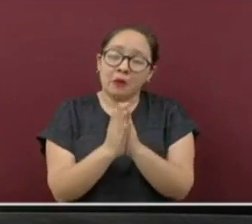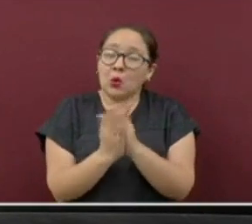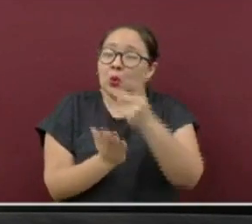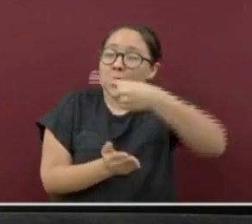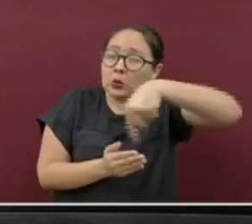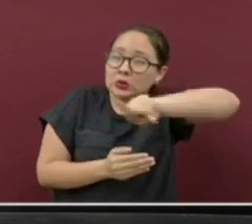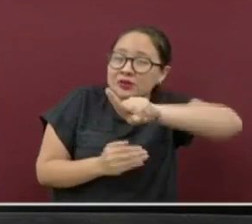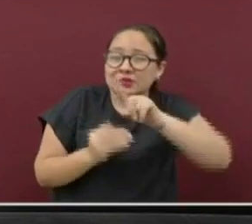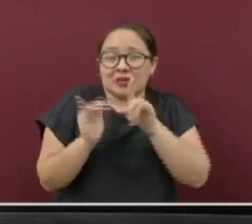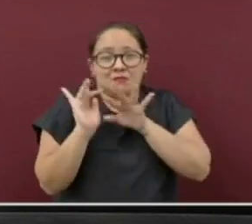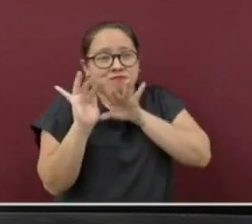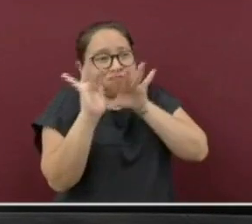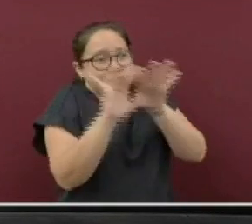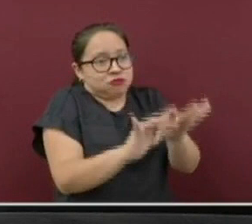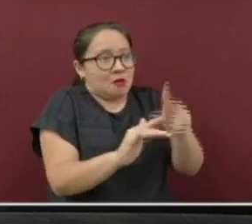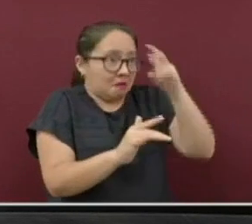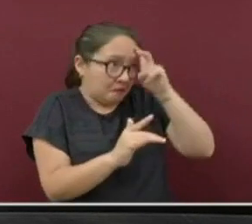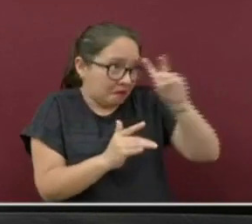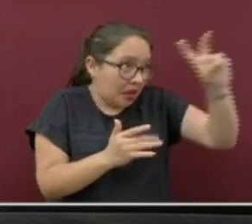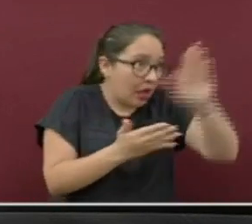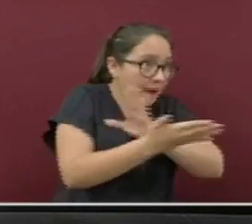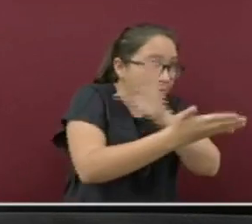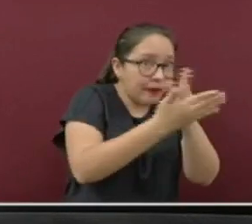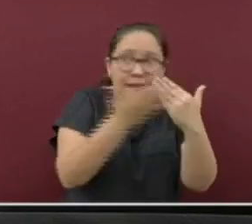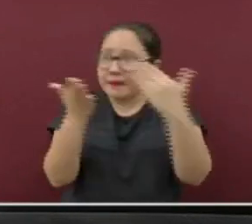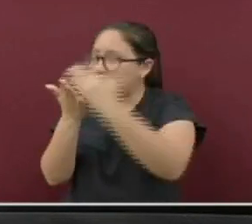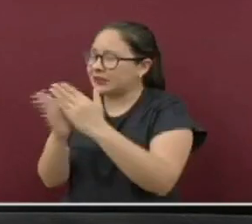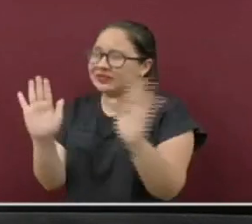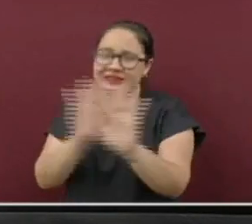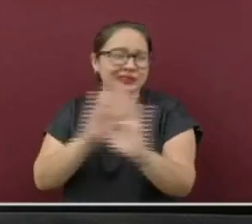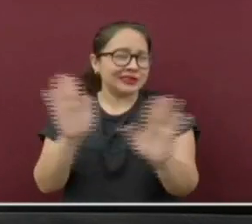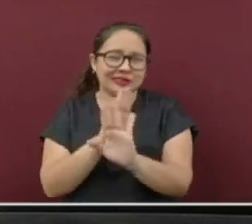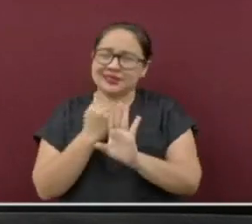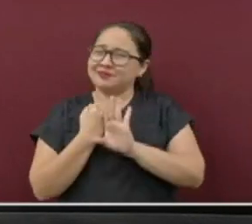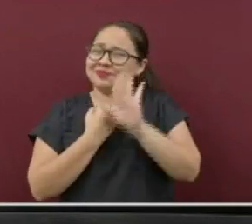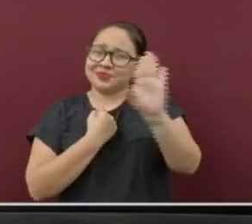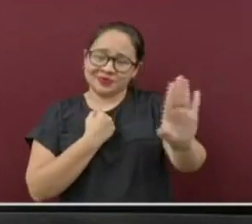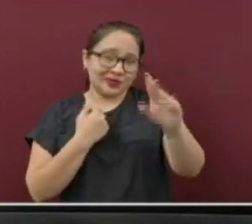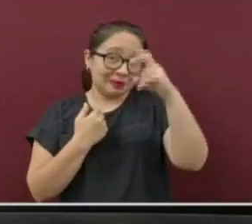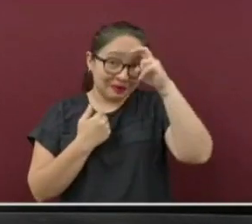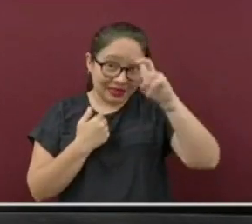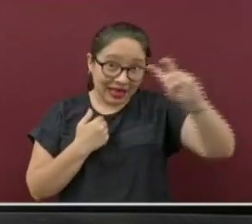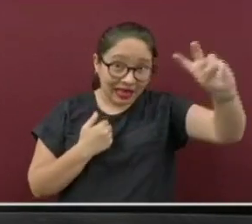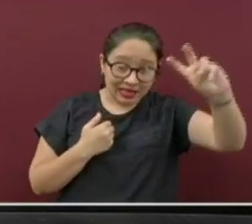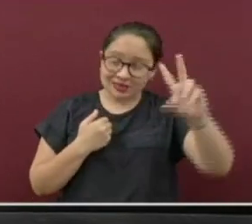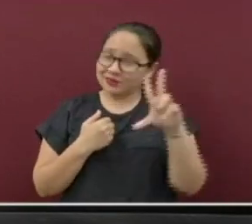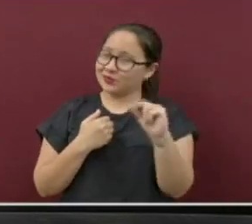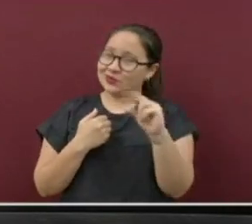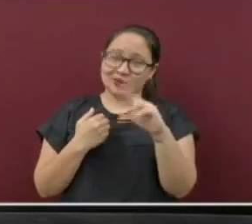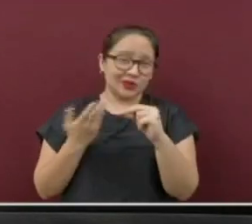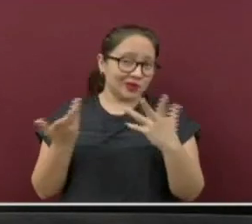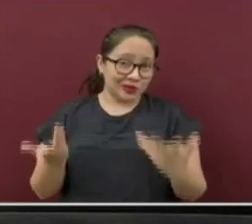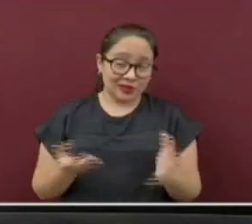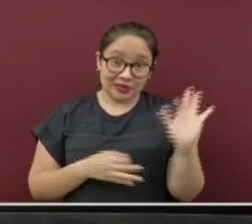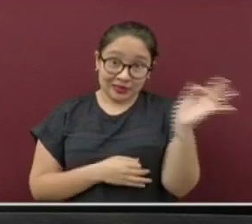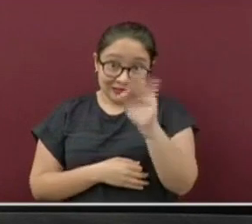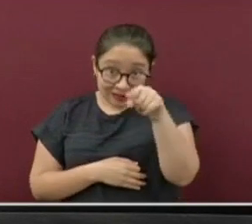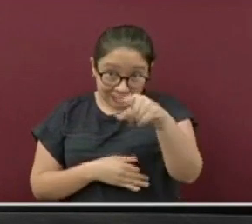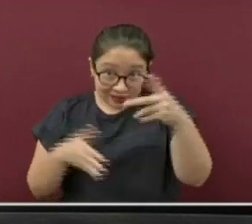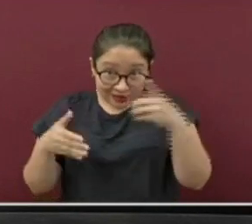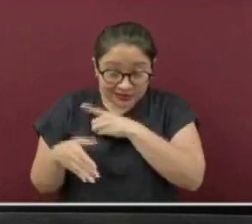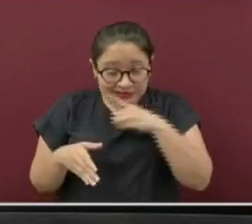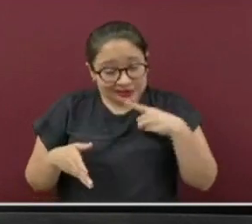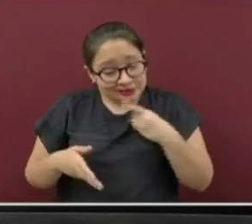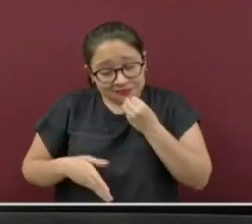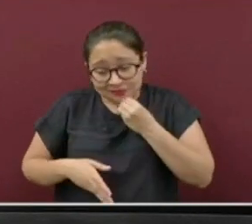máximo los movimientos de población al interior de las localidades y de un municipio a otro. Y si por alguna razón lo tiene que